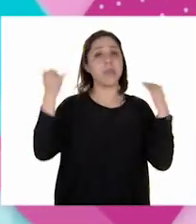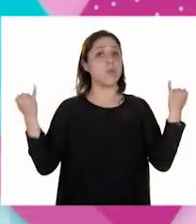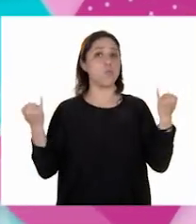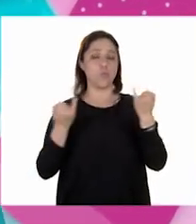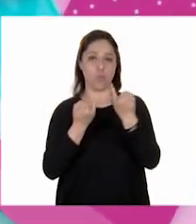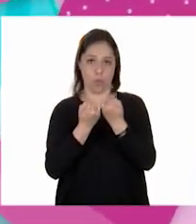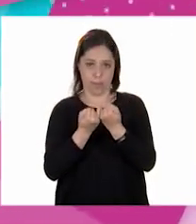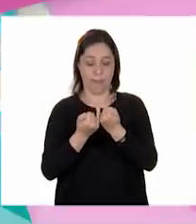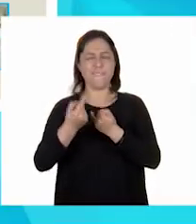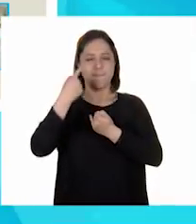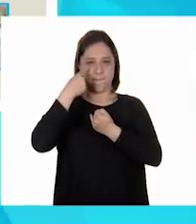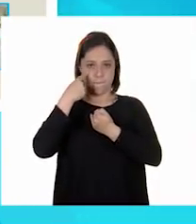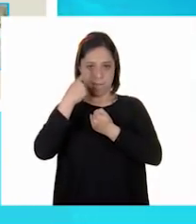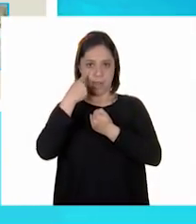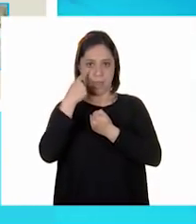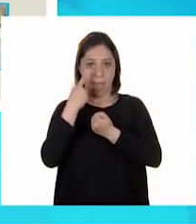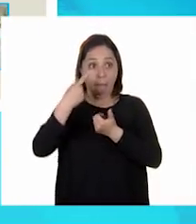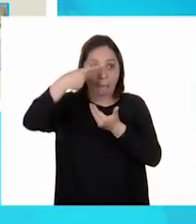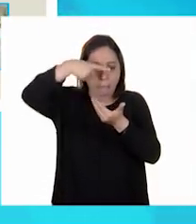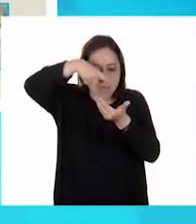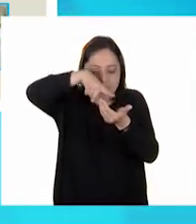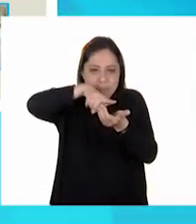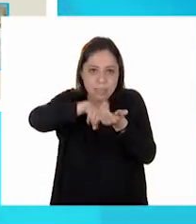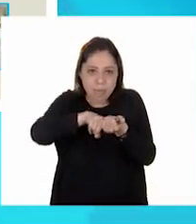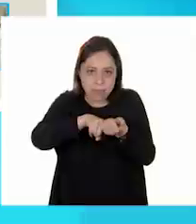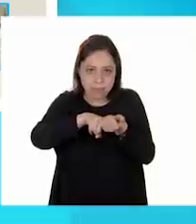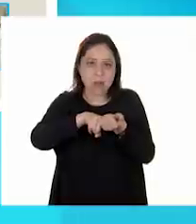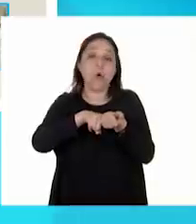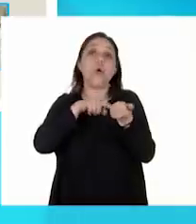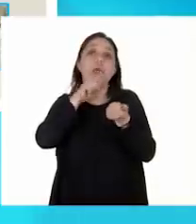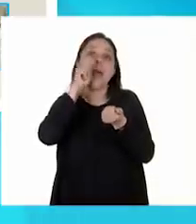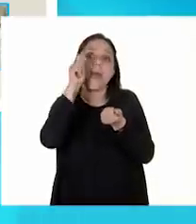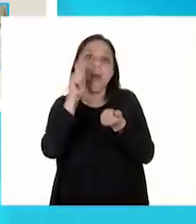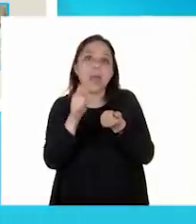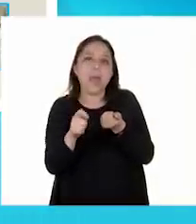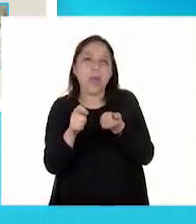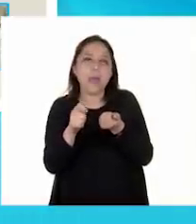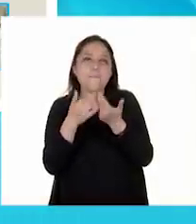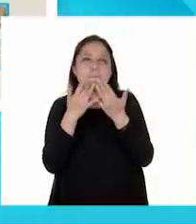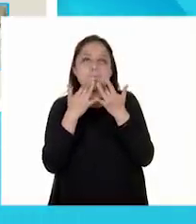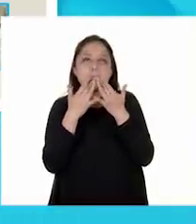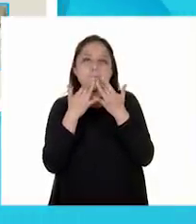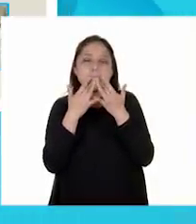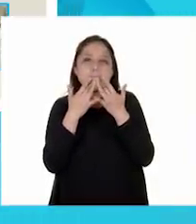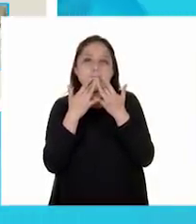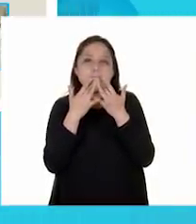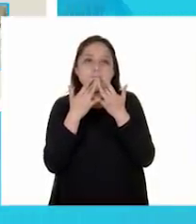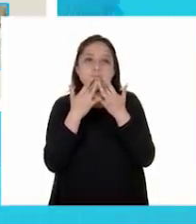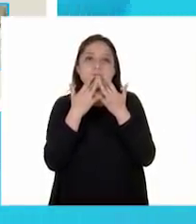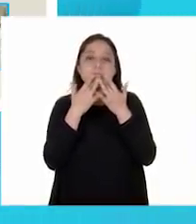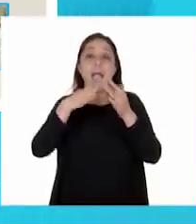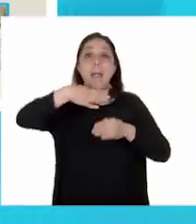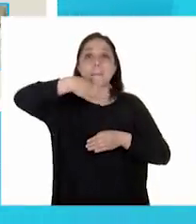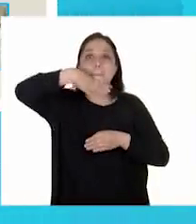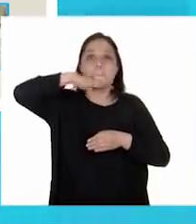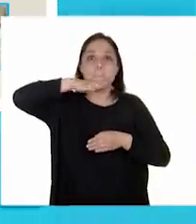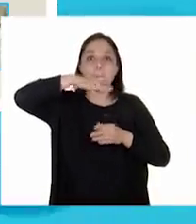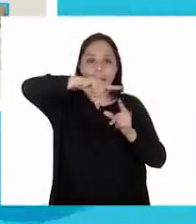Llevan o están dentro, se cocinan dentro, dentro de una hoja de maíz.